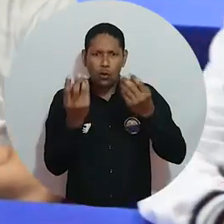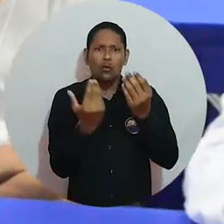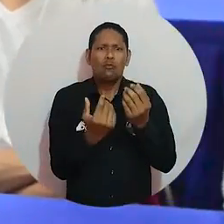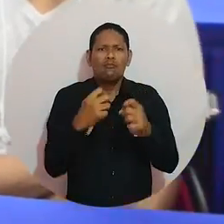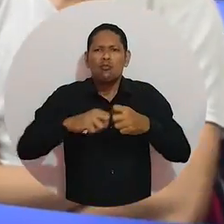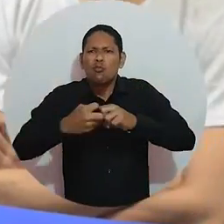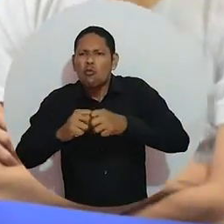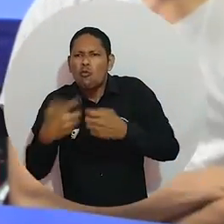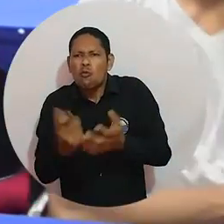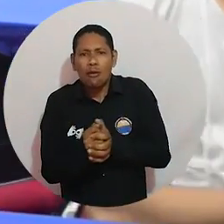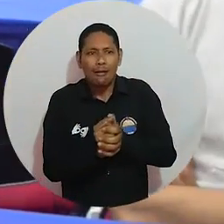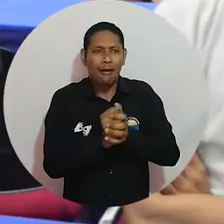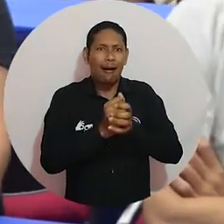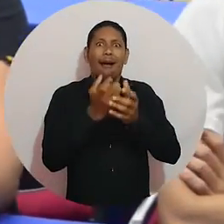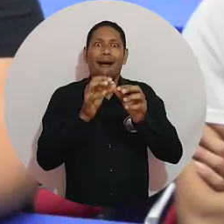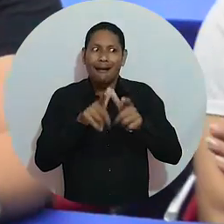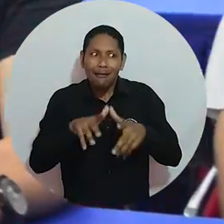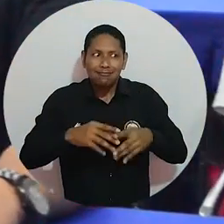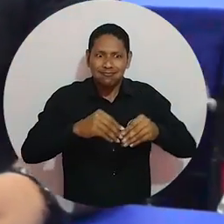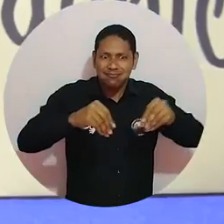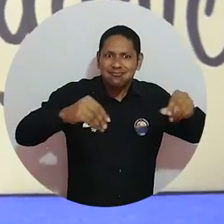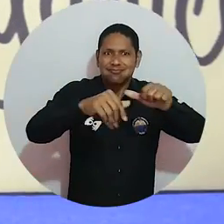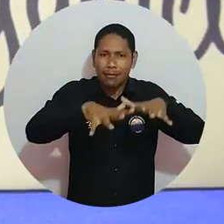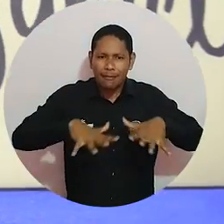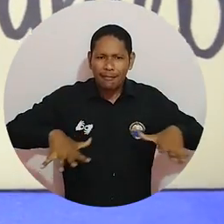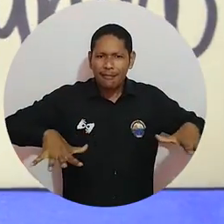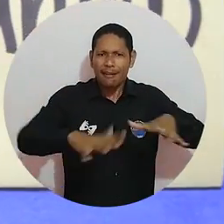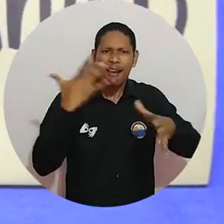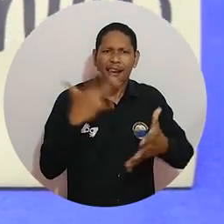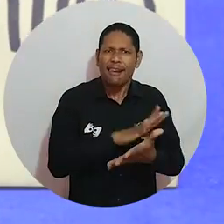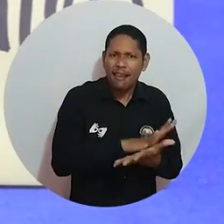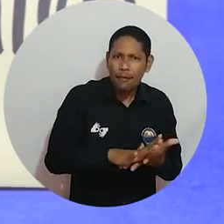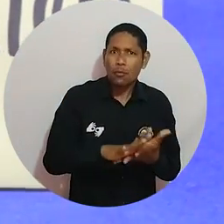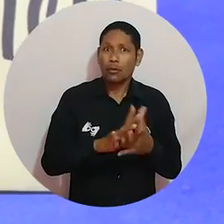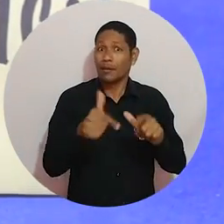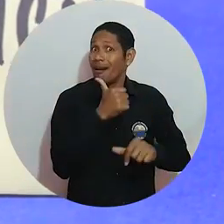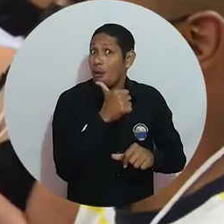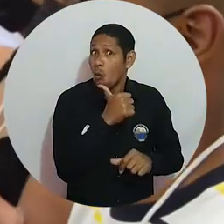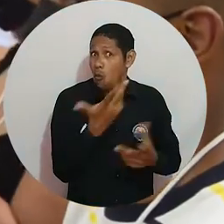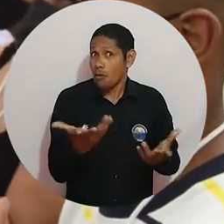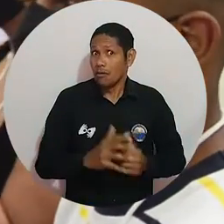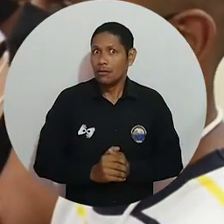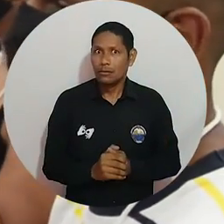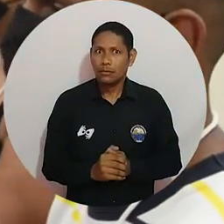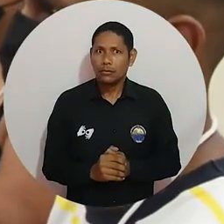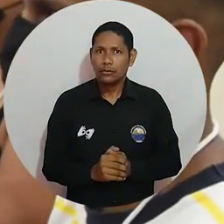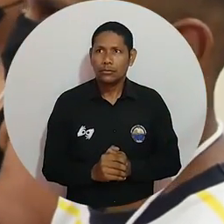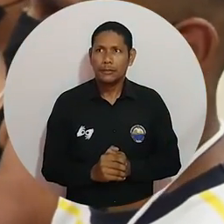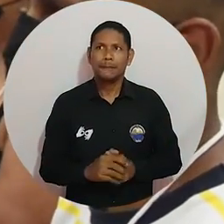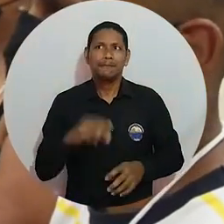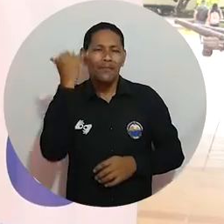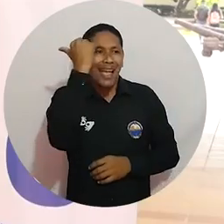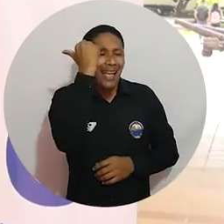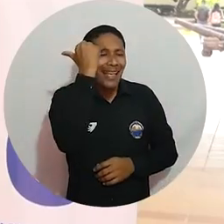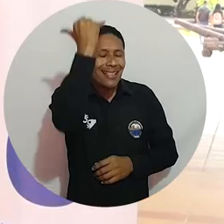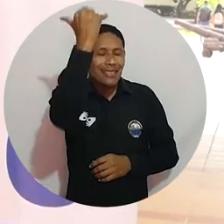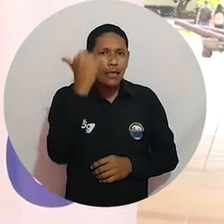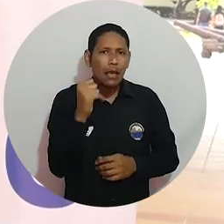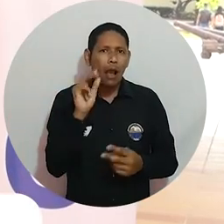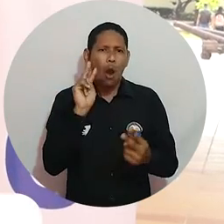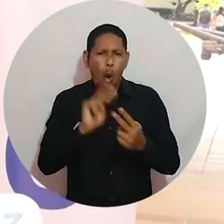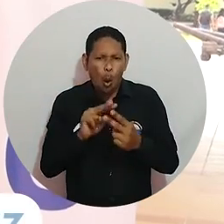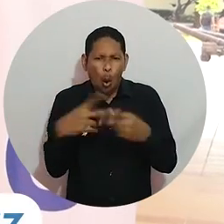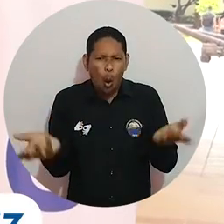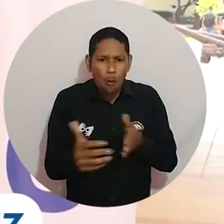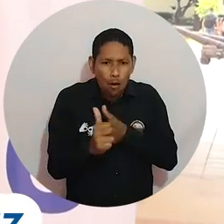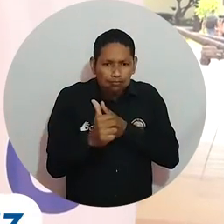enfrentamos esa problemática con esta idea, ayudando a nuestros suelos, a la no contaminación, también como nuestro agua. La idea de este evento